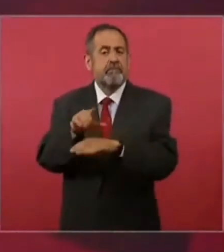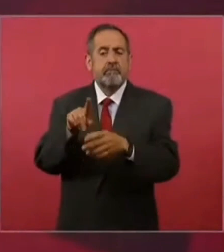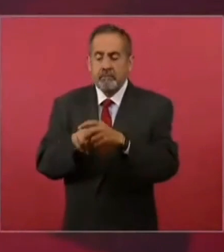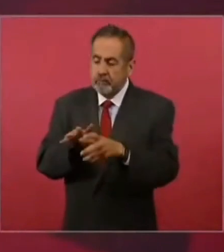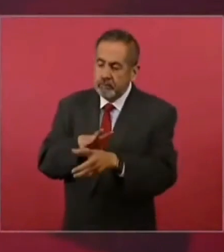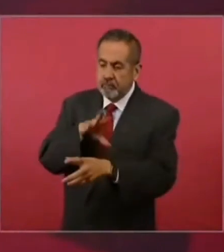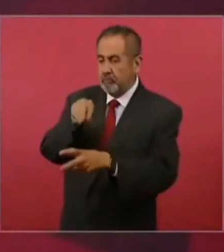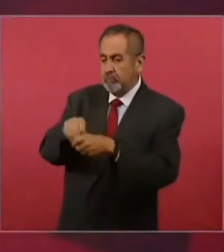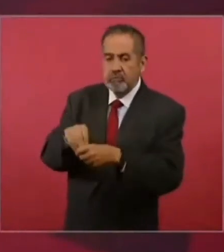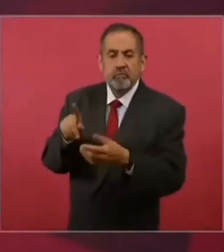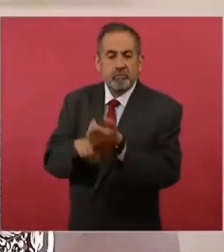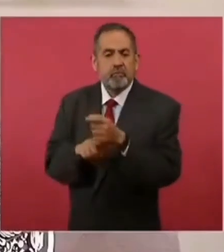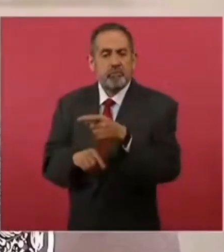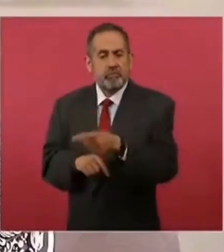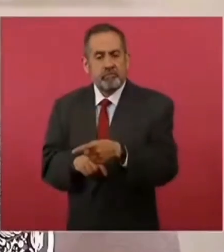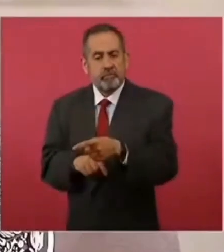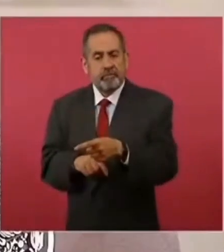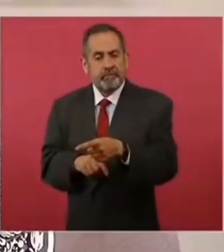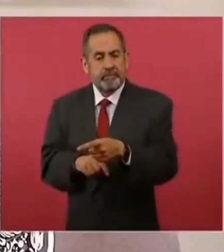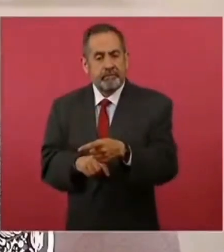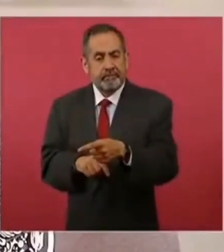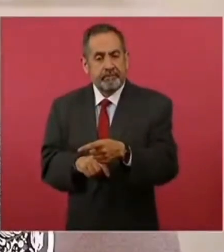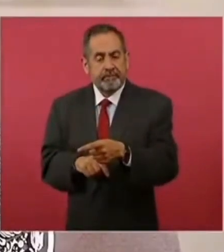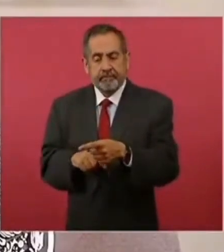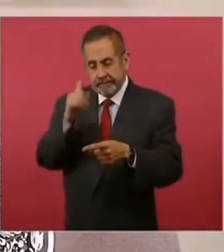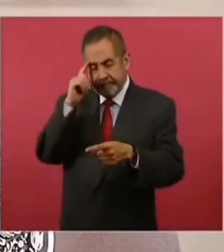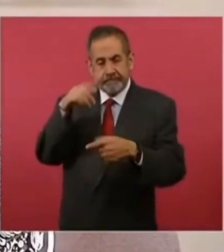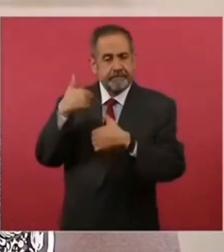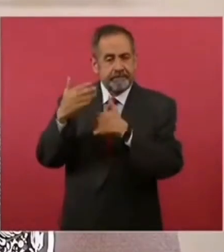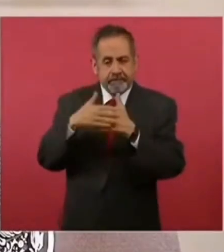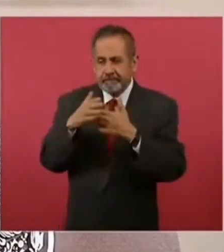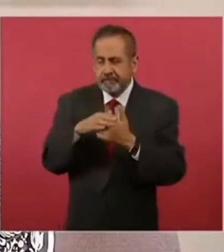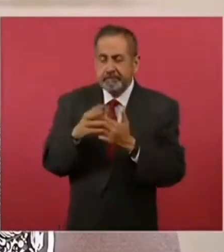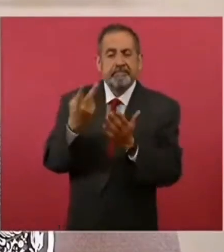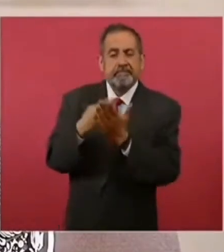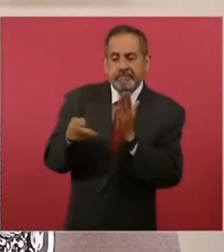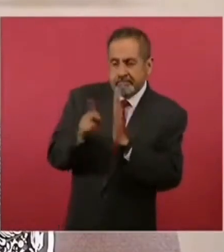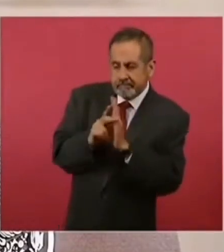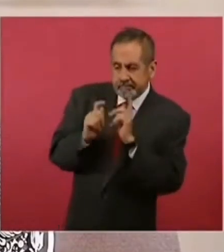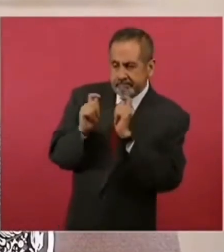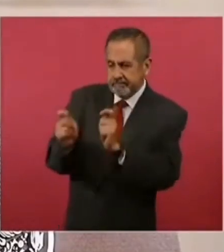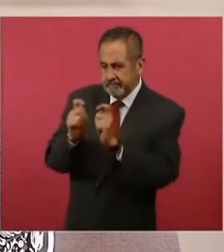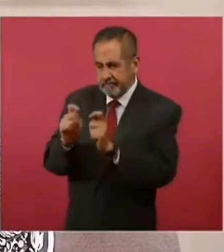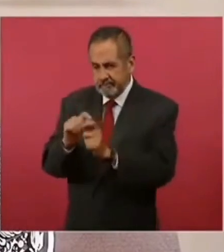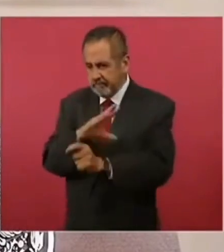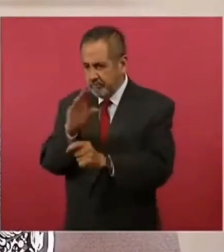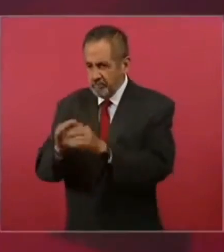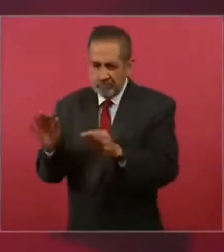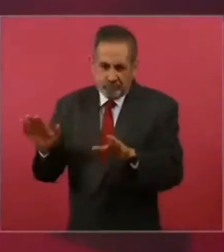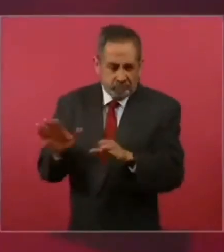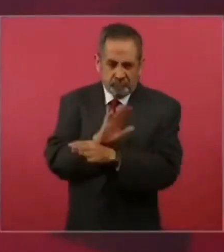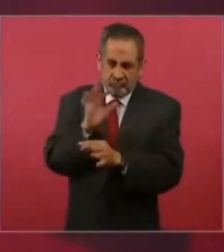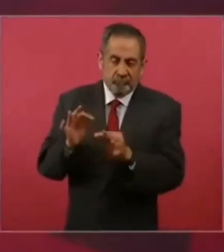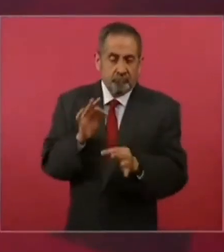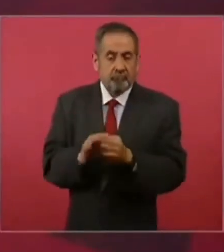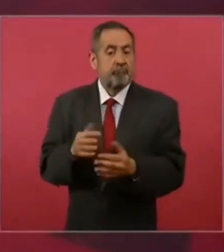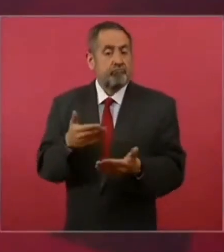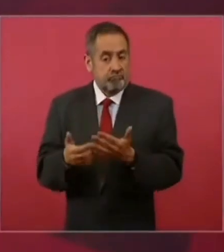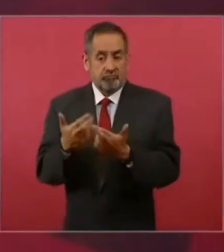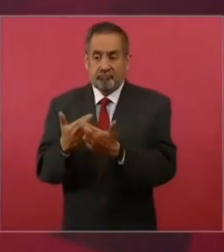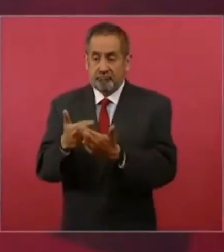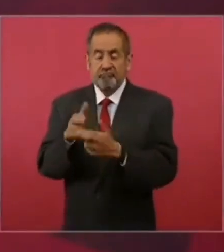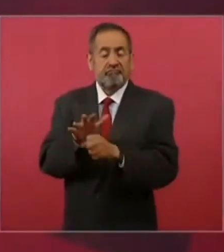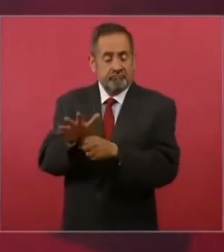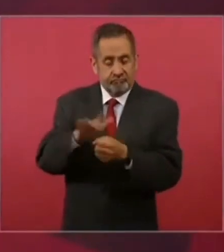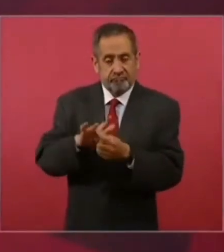integración de las planillas de personal al 100, tenemos ahora un abasto de